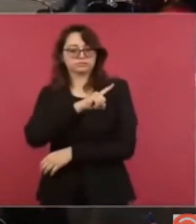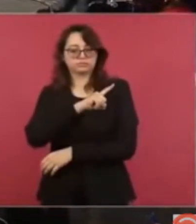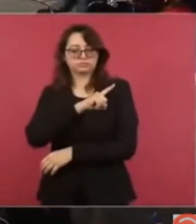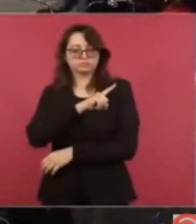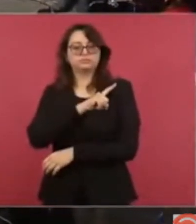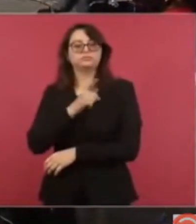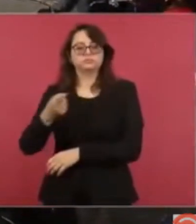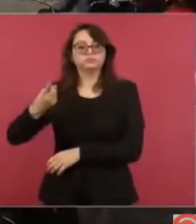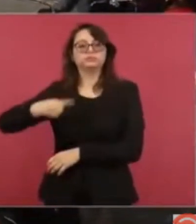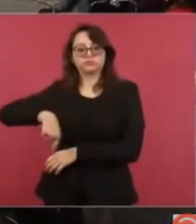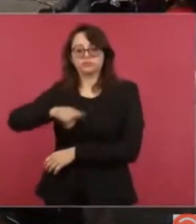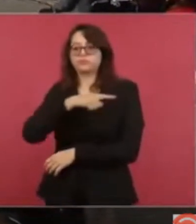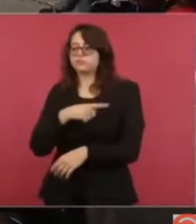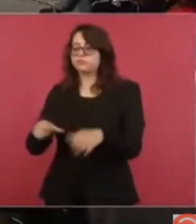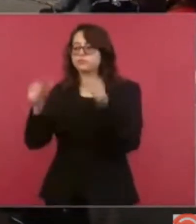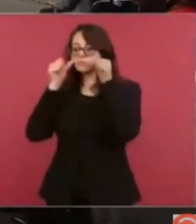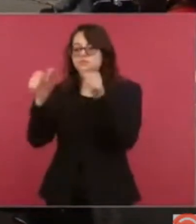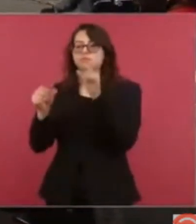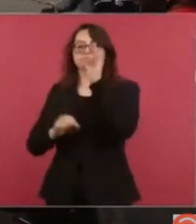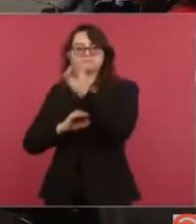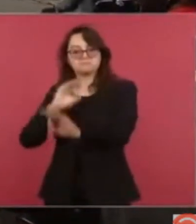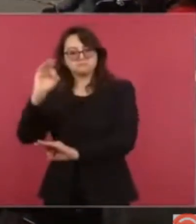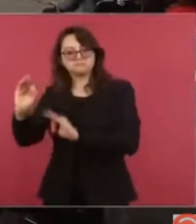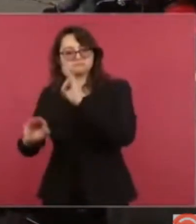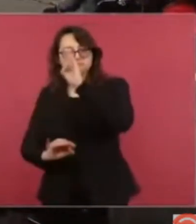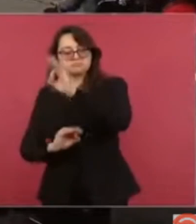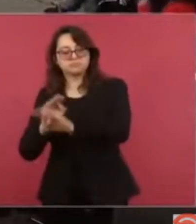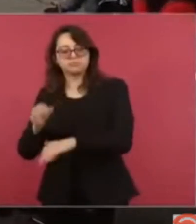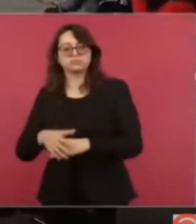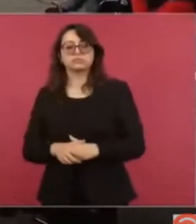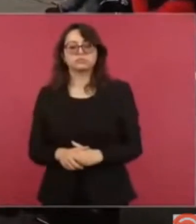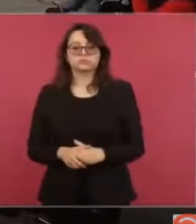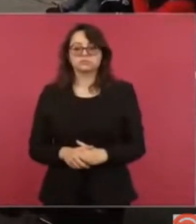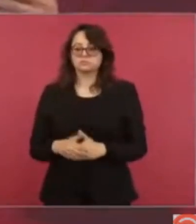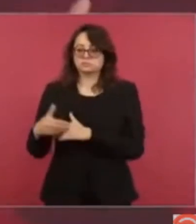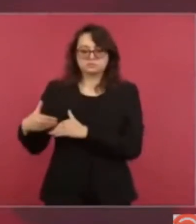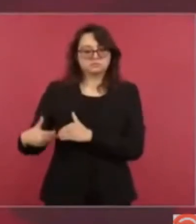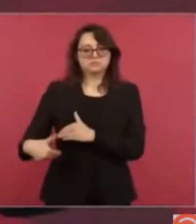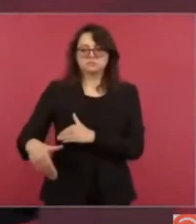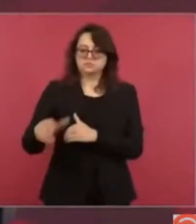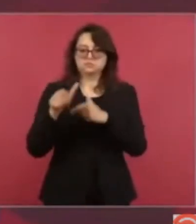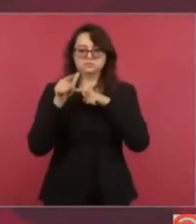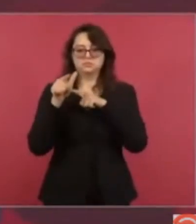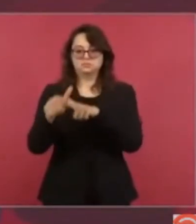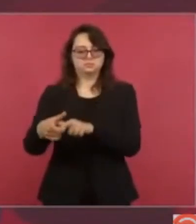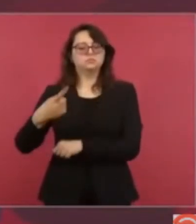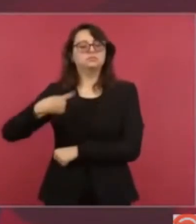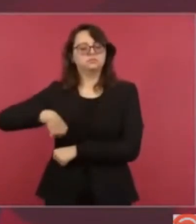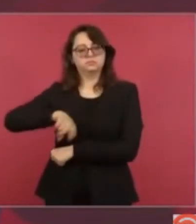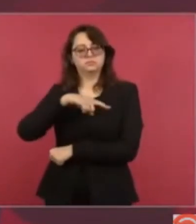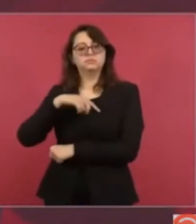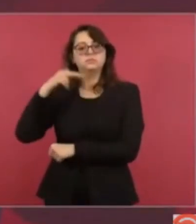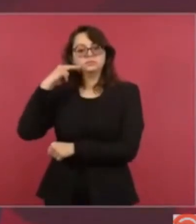Nosotros lo vamos a hacer. Lo estamos haciendo. Y lo vamos a seguir haciendo.